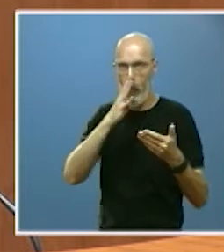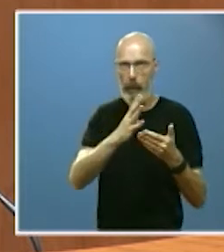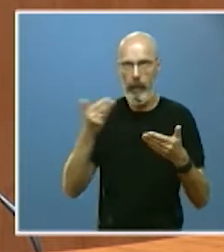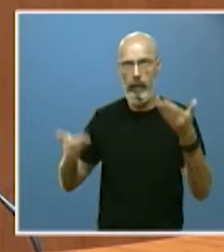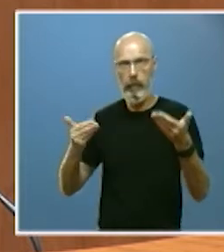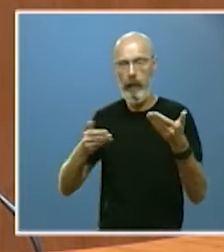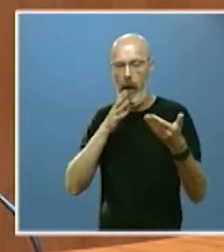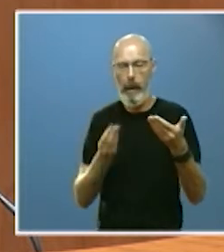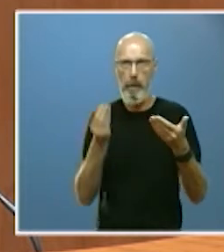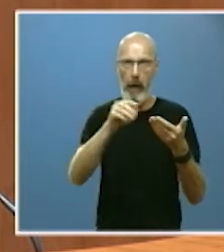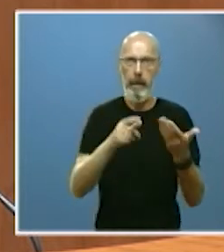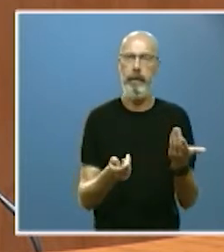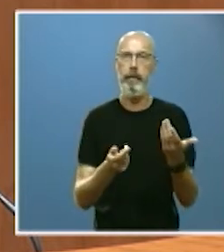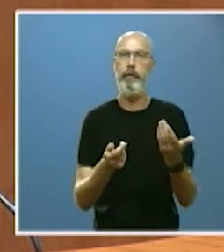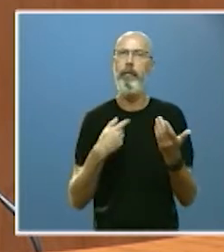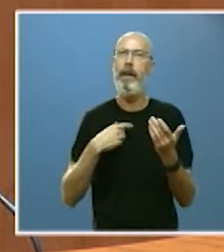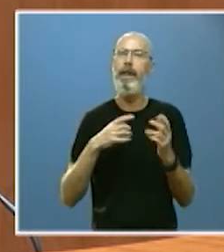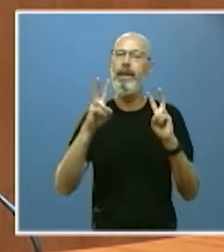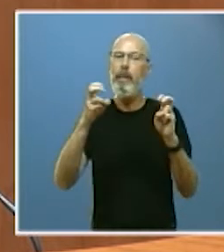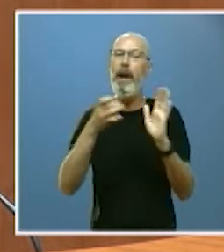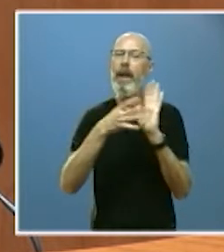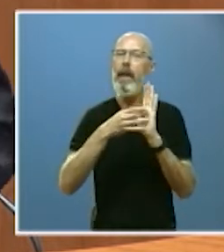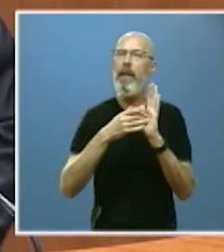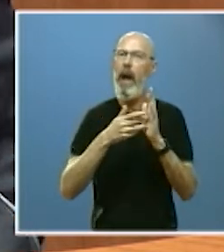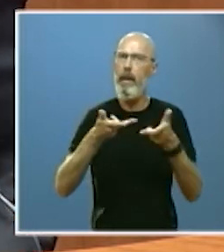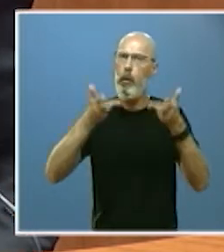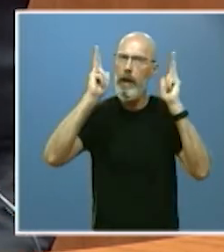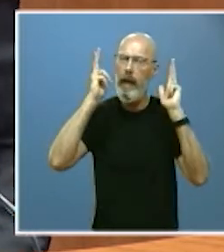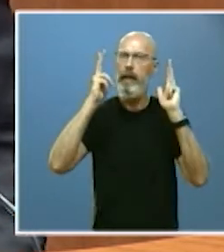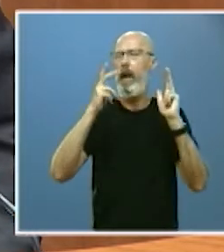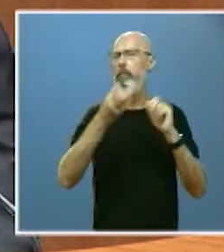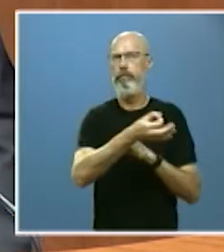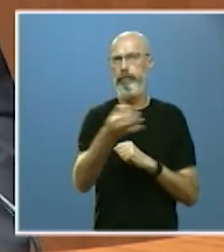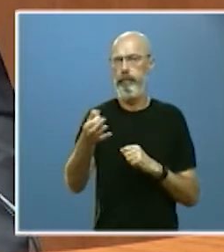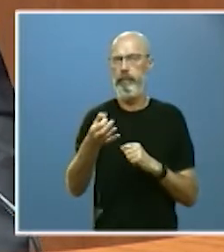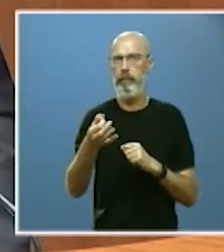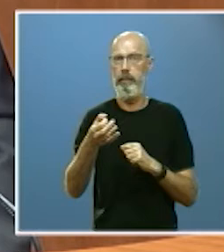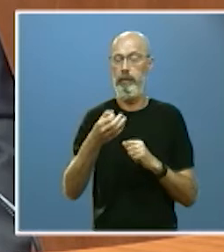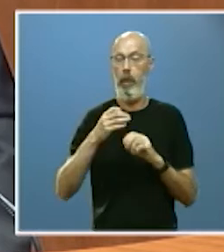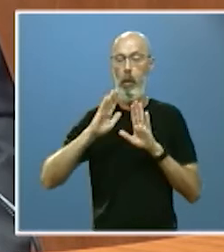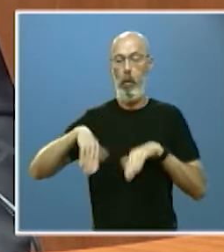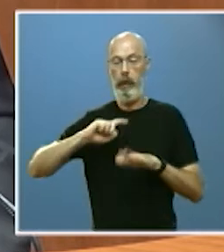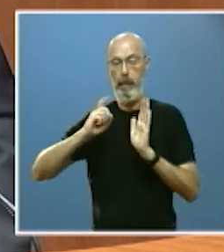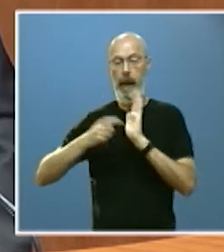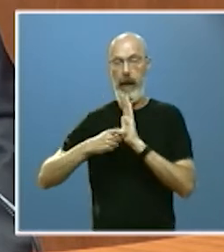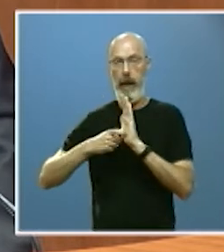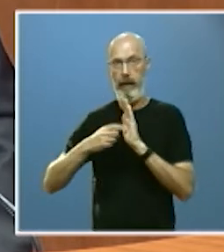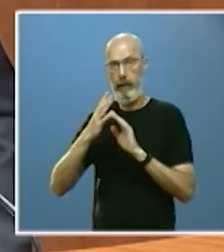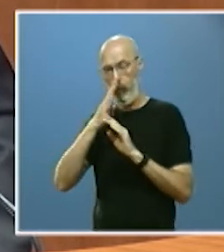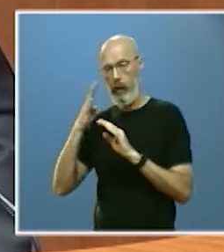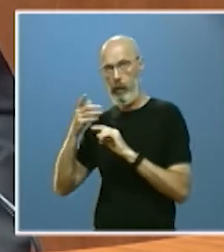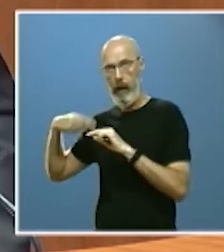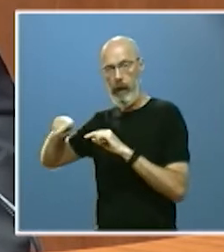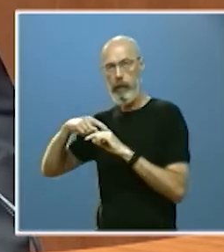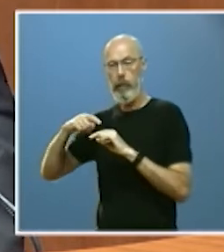normativa muy avanzada sobre calidad democrática así la última ley de la pasada legislatura fue la de transparencia y participación